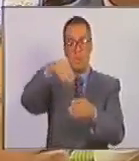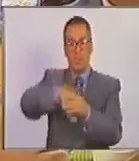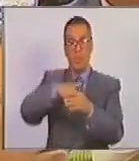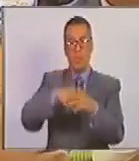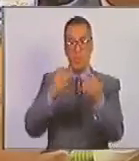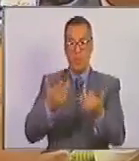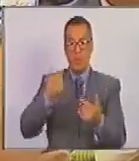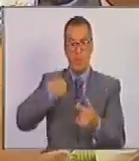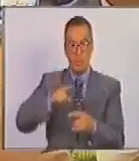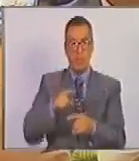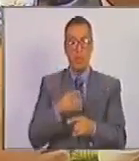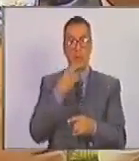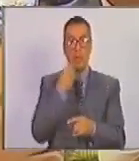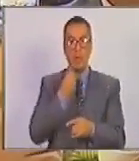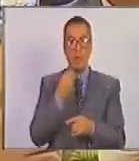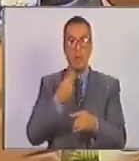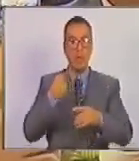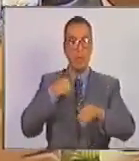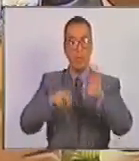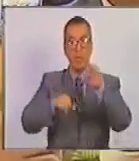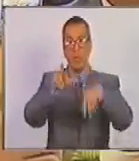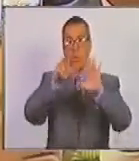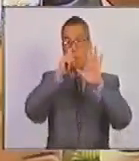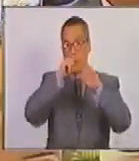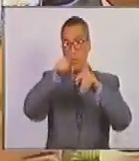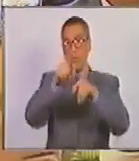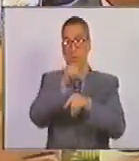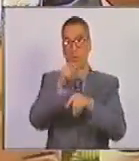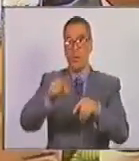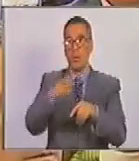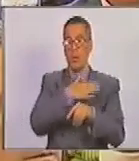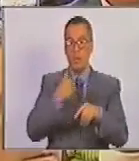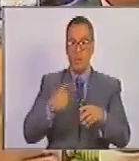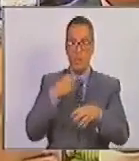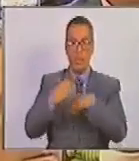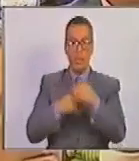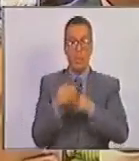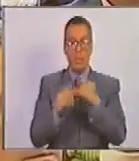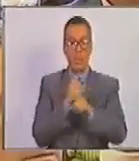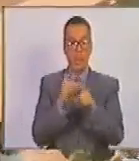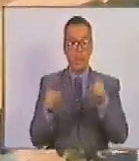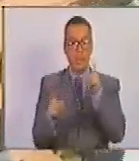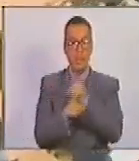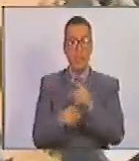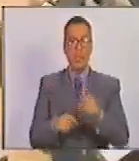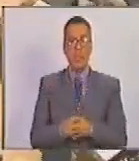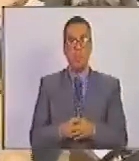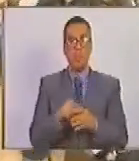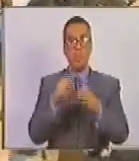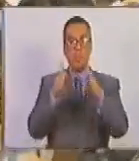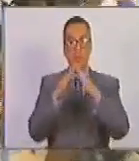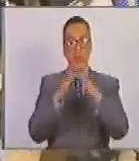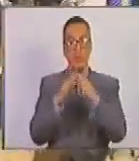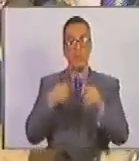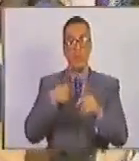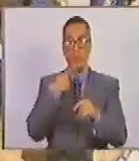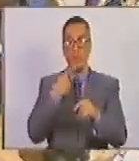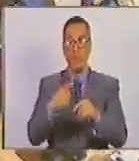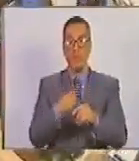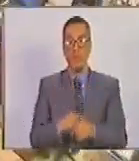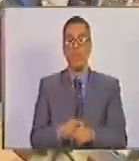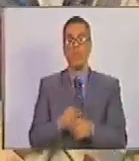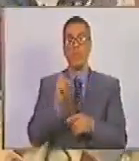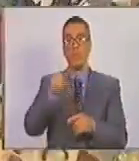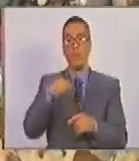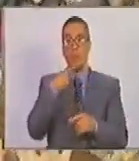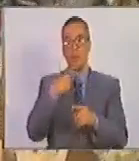ya esté inscrito. Muchachos que están cumpliendo 18 años y la gente que quiere hacer el cambio de residencia. Igualmente pido, y lo pedí